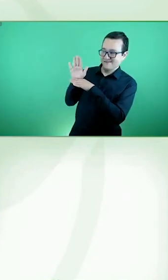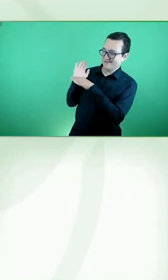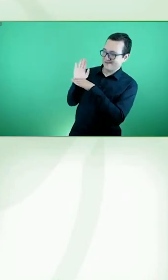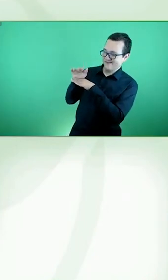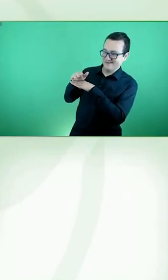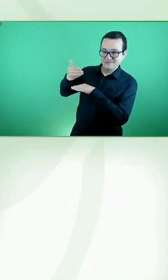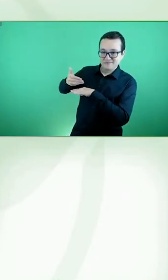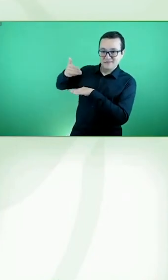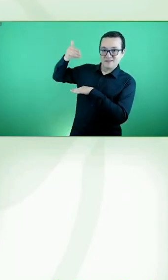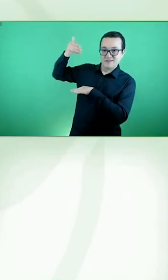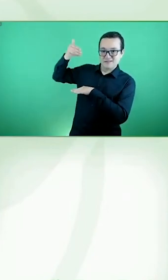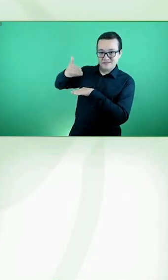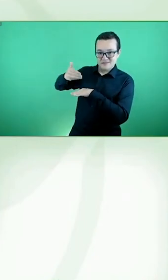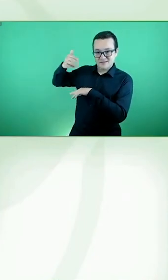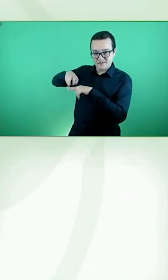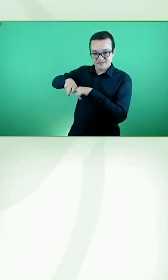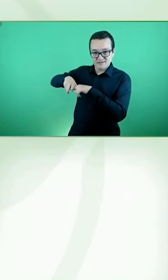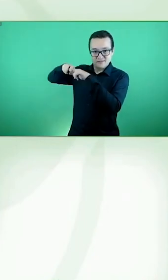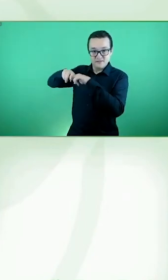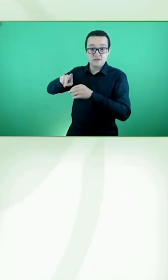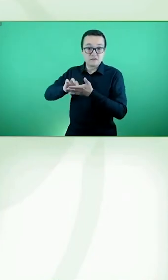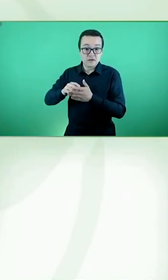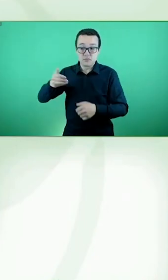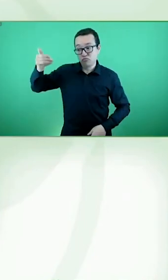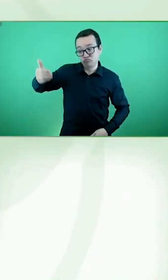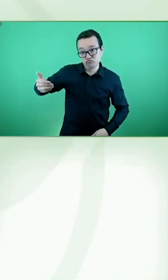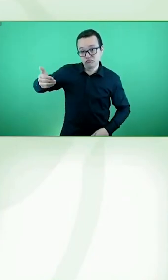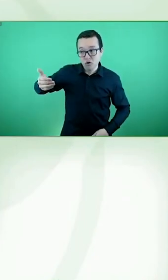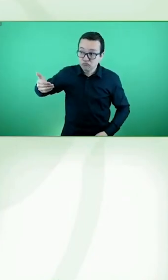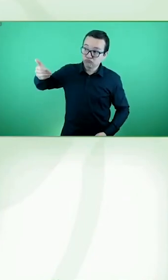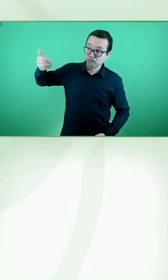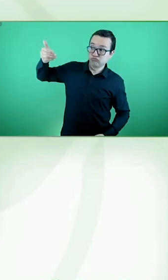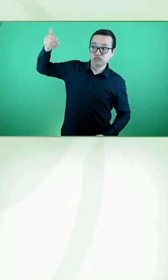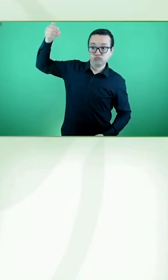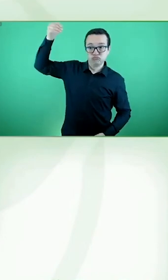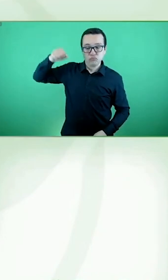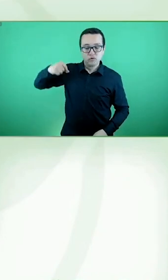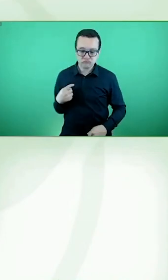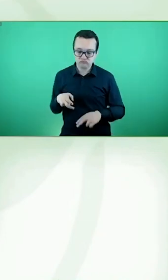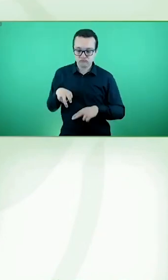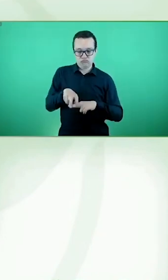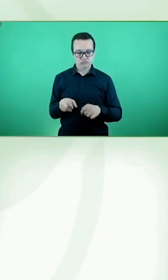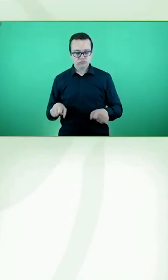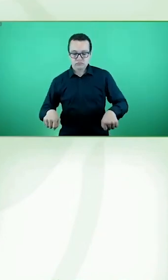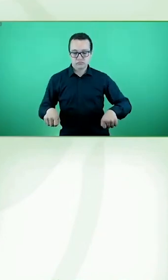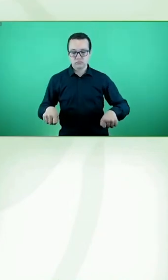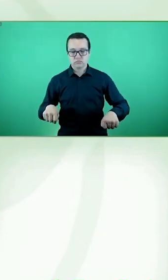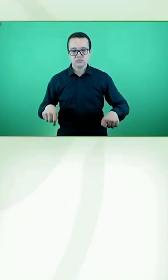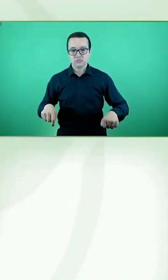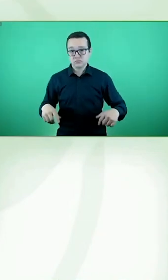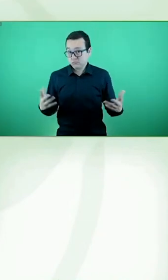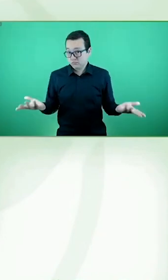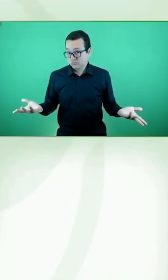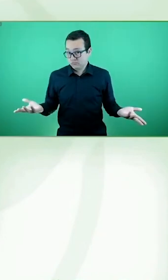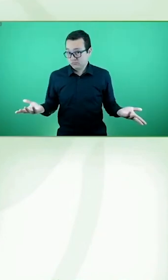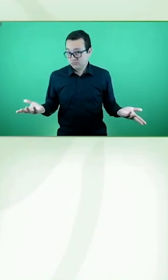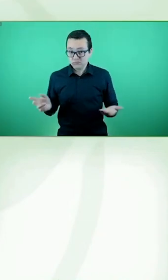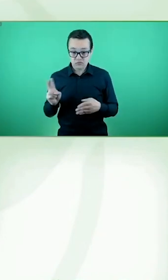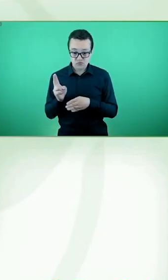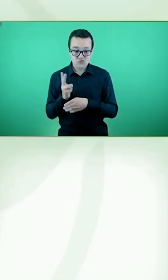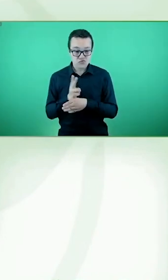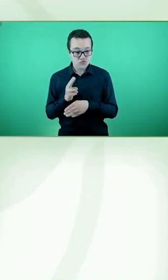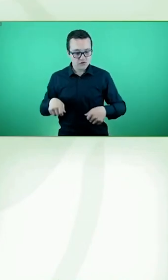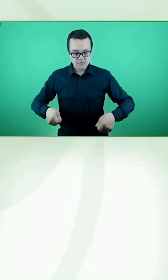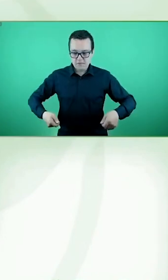personas más altas o más bajitas puedan usarla. Nos hemos acostumbrado a que esto sea una facilidad de uso que tenemos en todas partes, y nadie